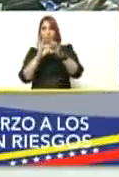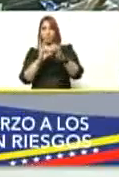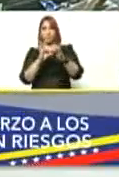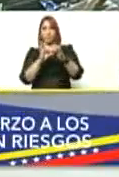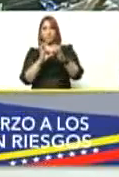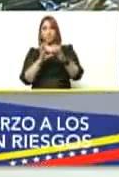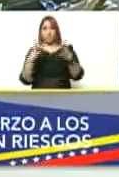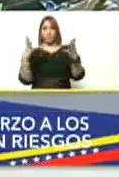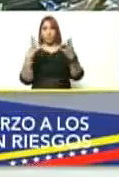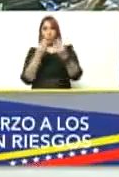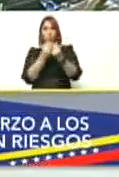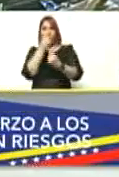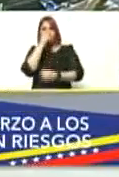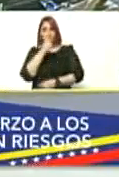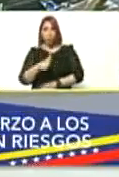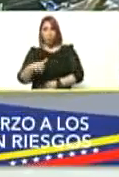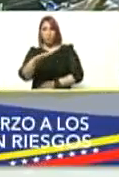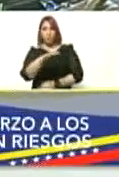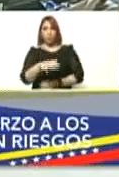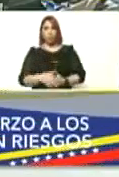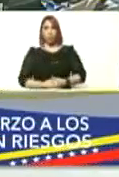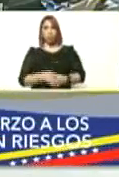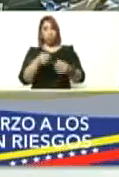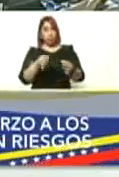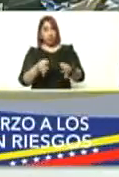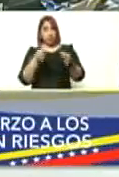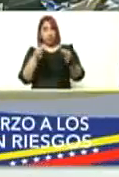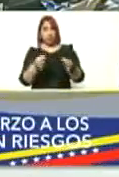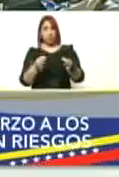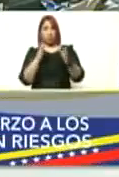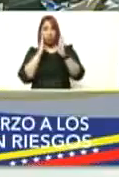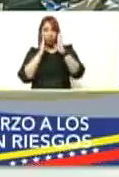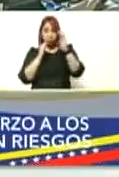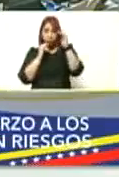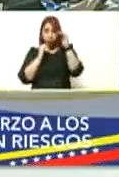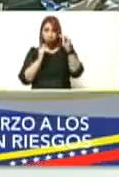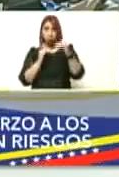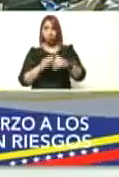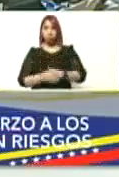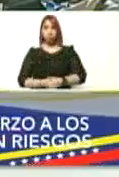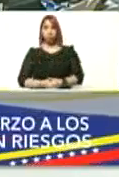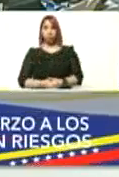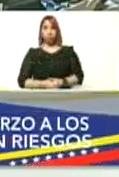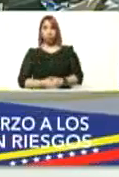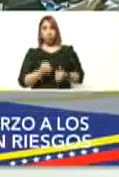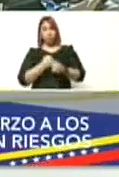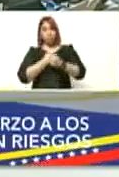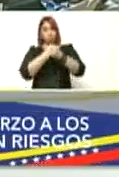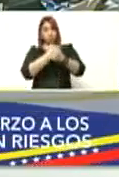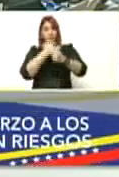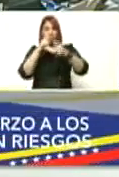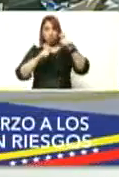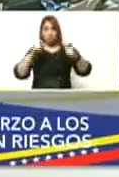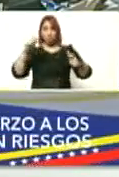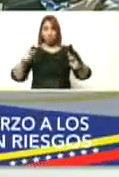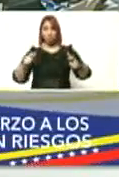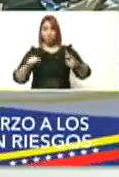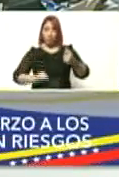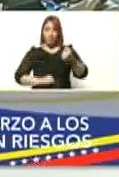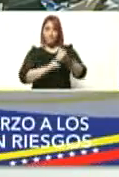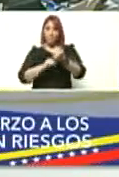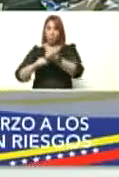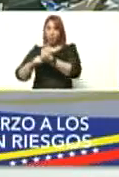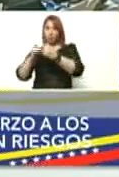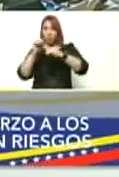junto al pueblo siempre atendiendo queriendo a la gente apoyando y